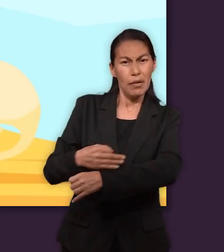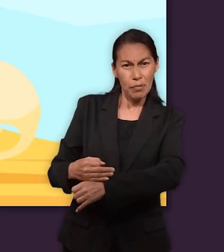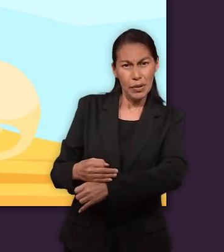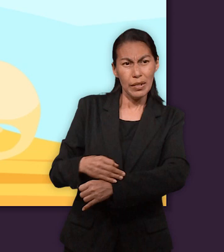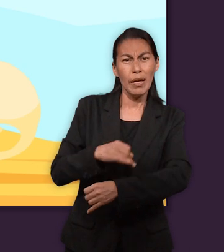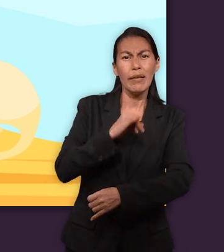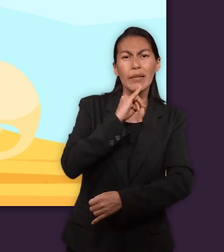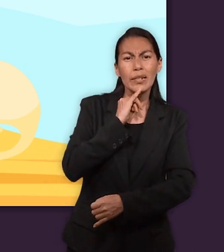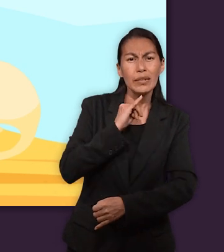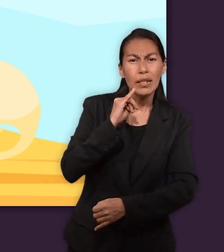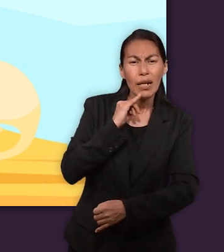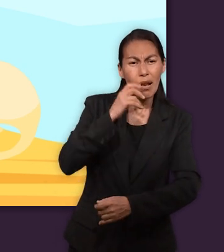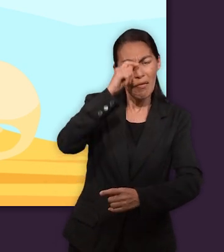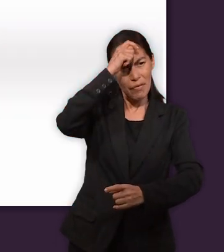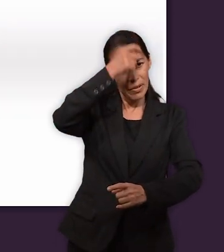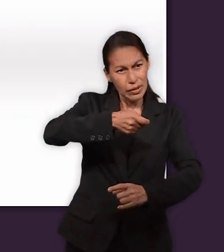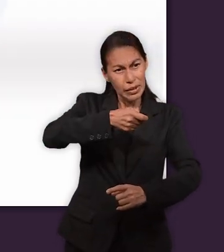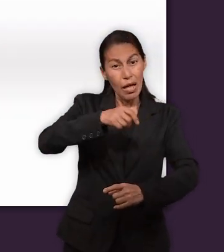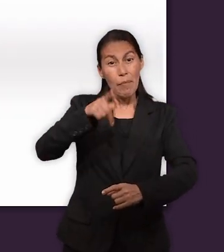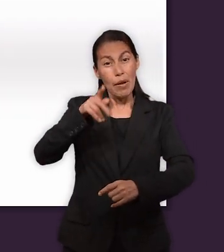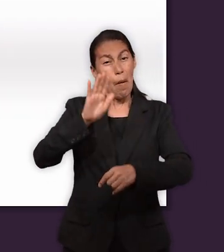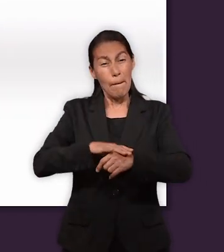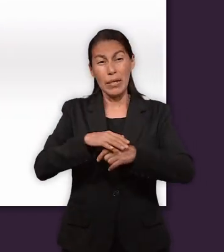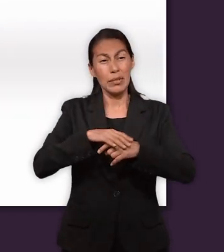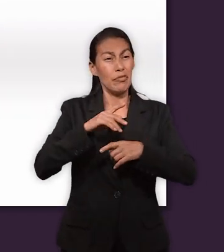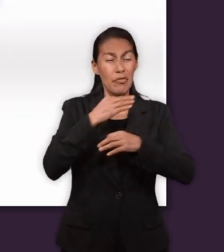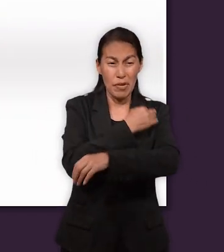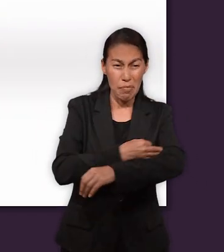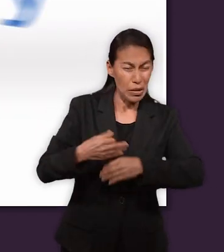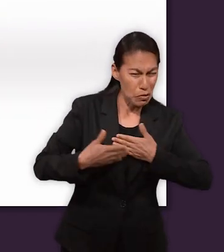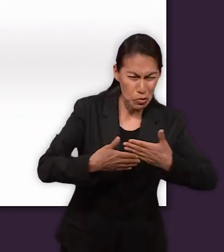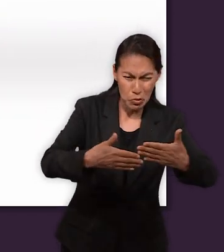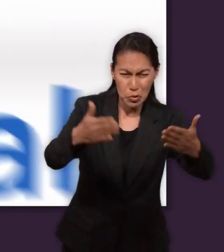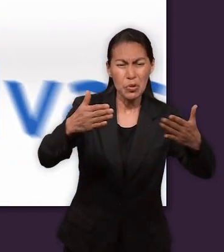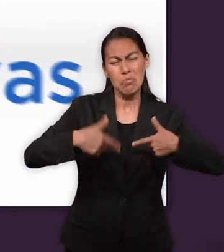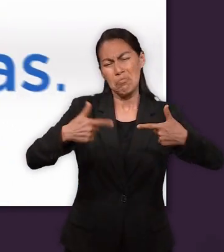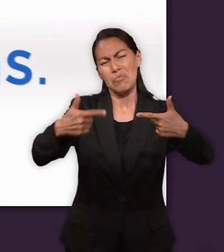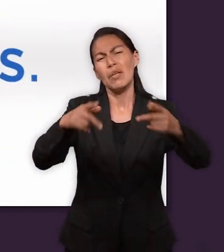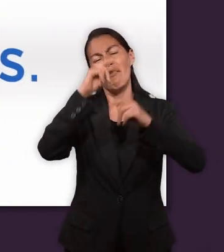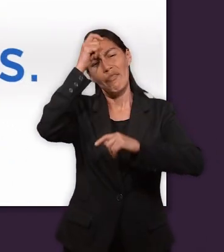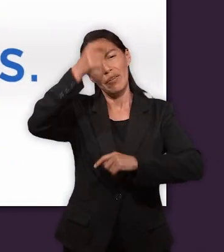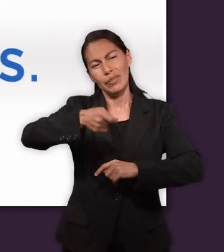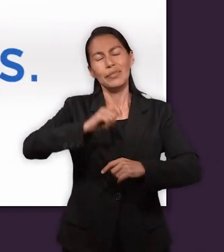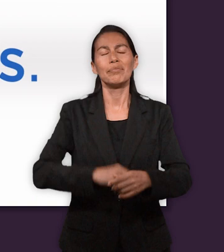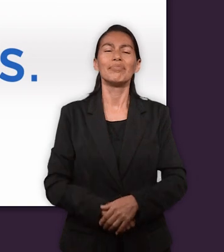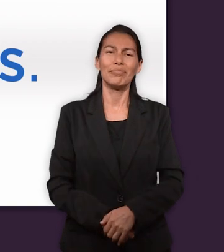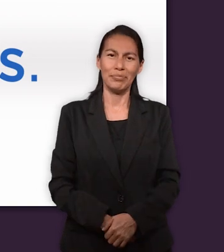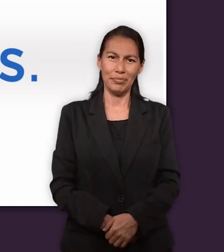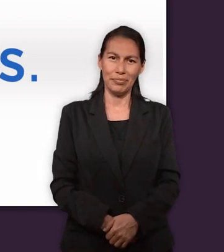la familia de Israel, sino también todas las naciones serán bendecidas y salvas.